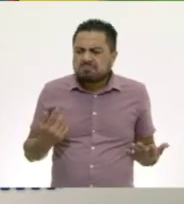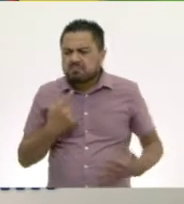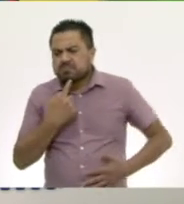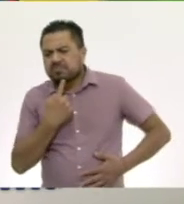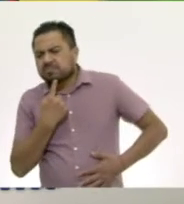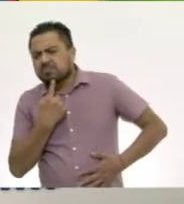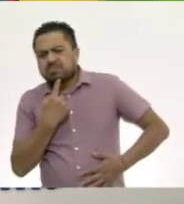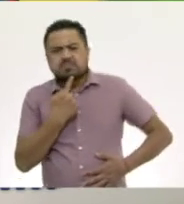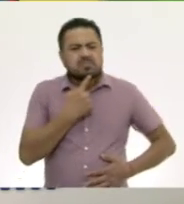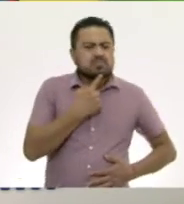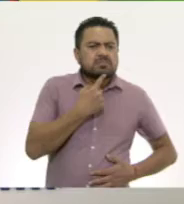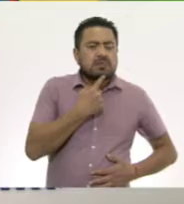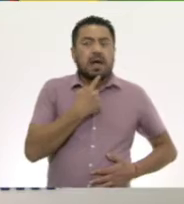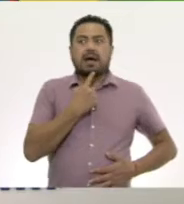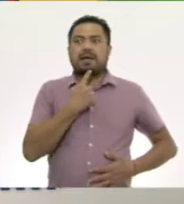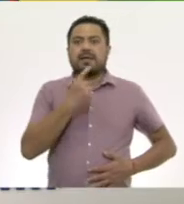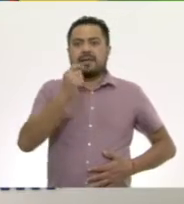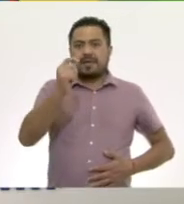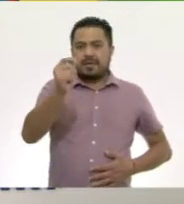¡Ay!